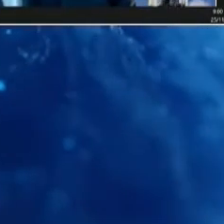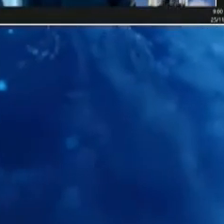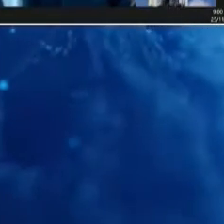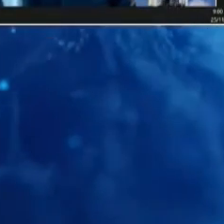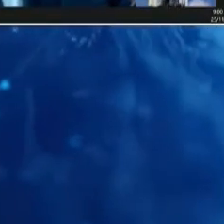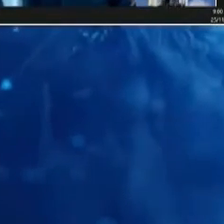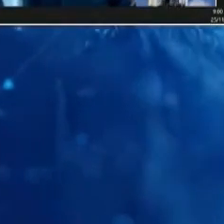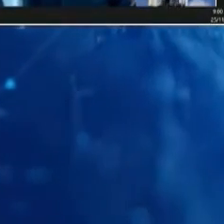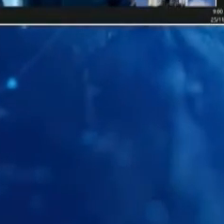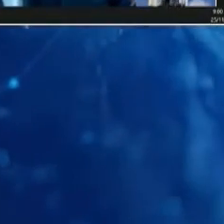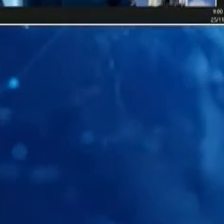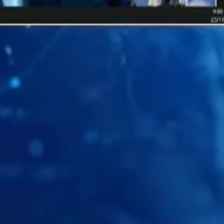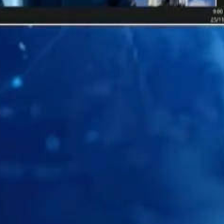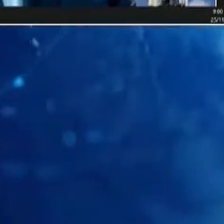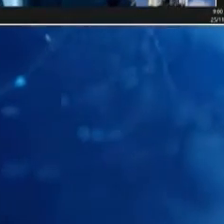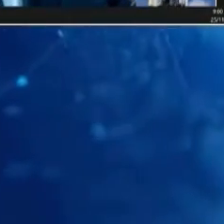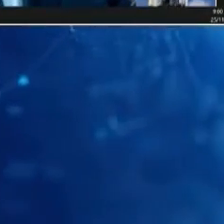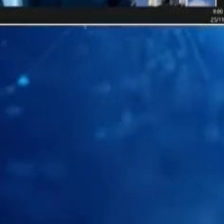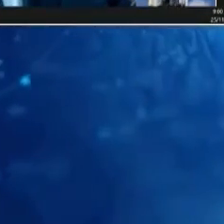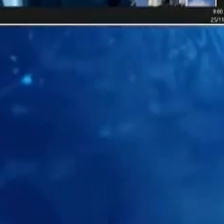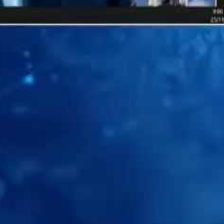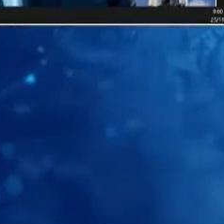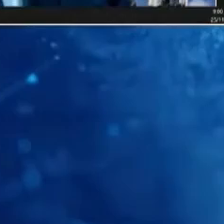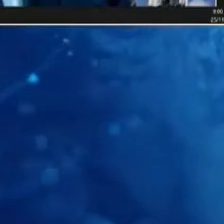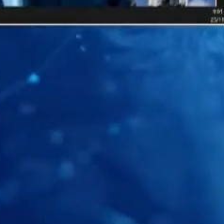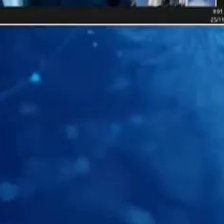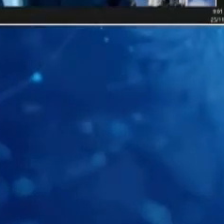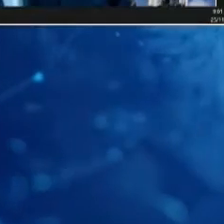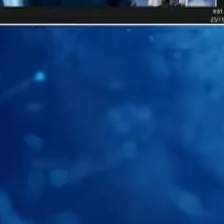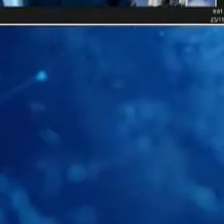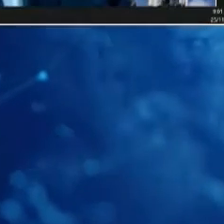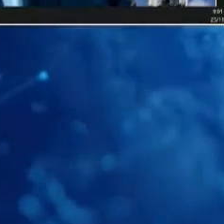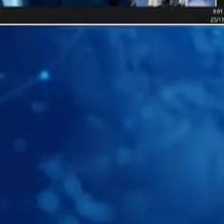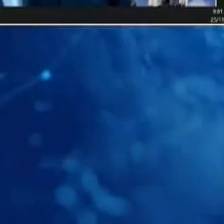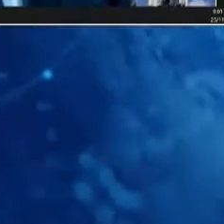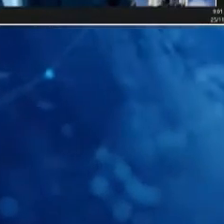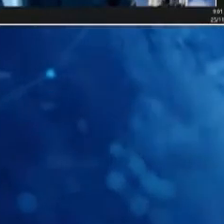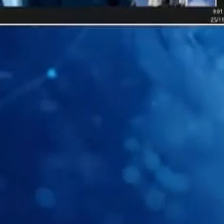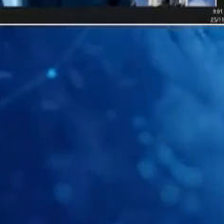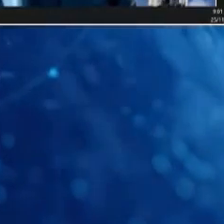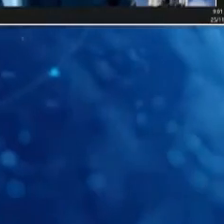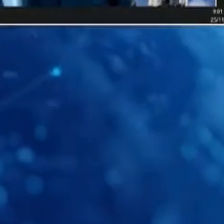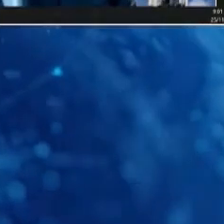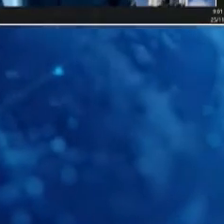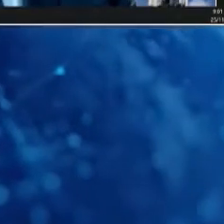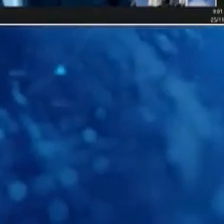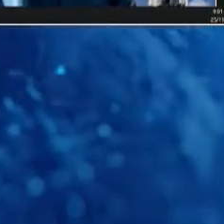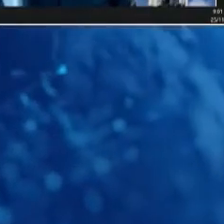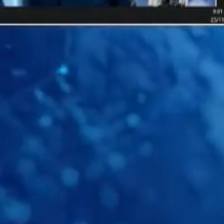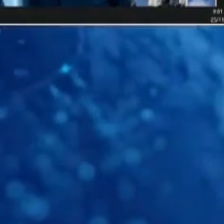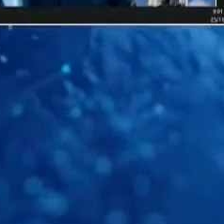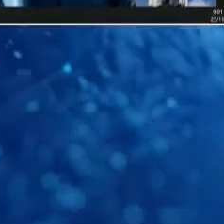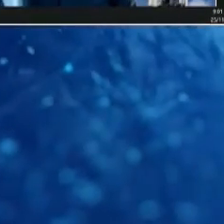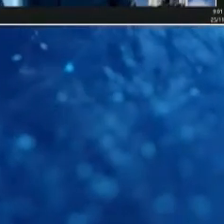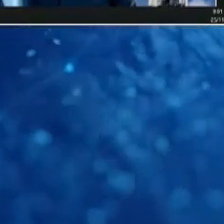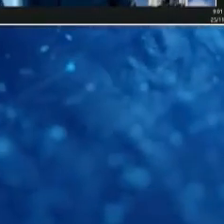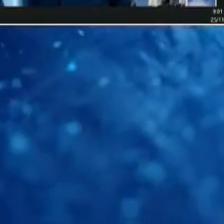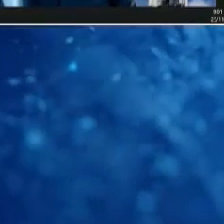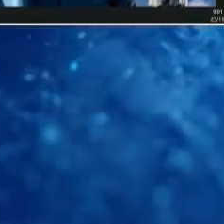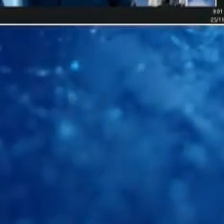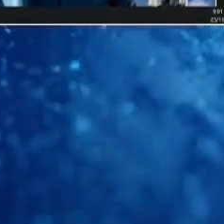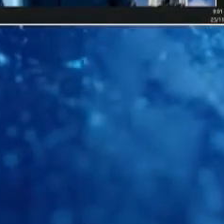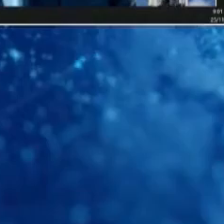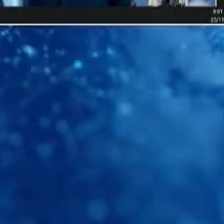telecomunicaciones. Previo a ingreso a la UIT, se desempeñó en cargos tanto técnicos como gerenciales en el principal operador de